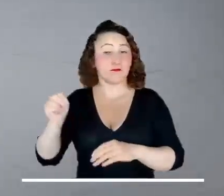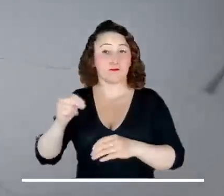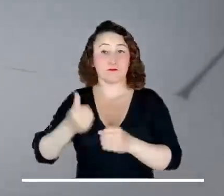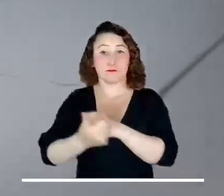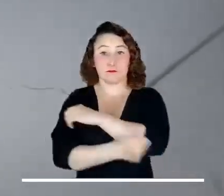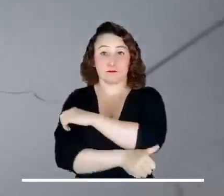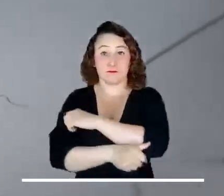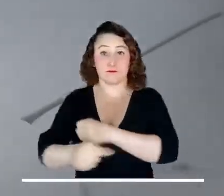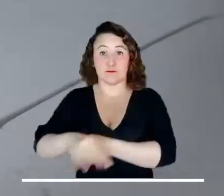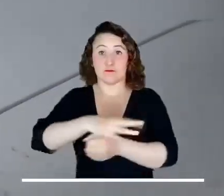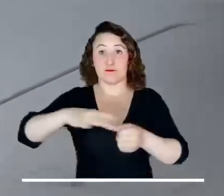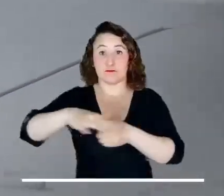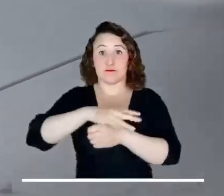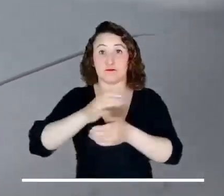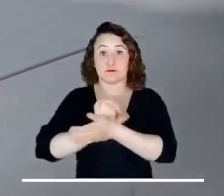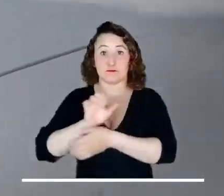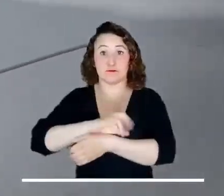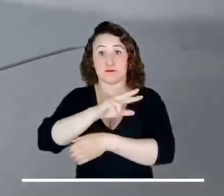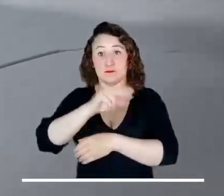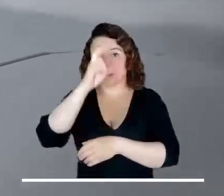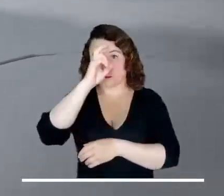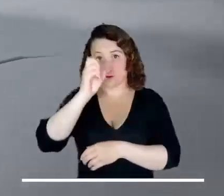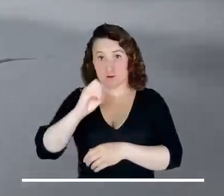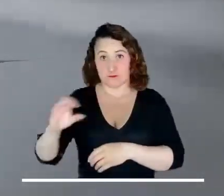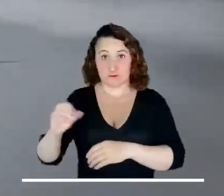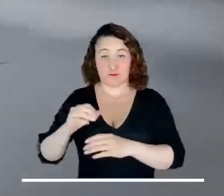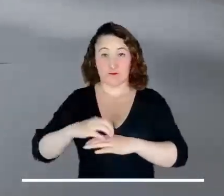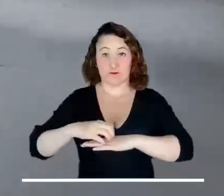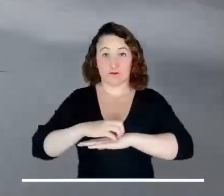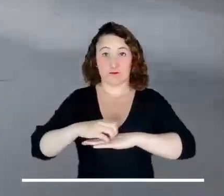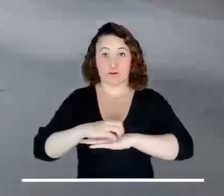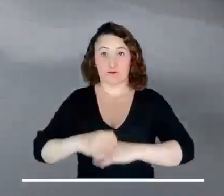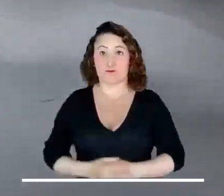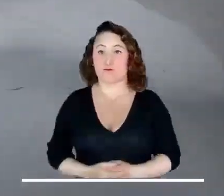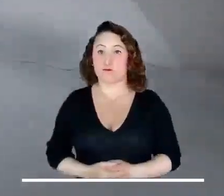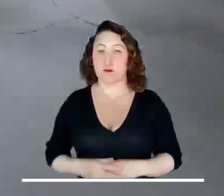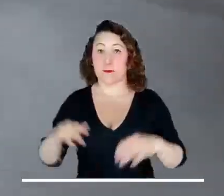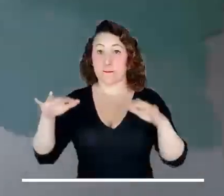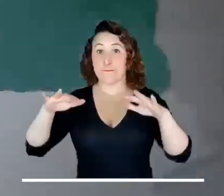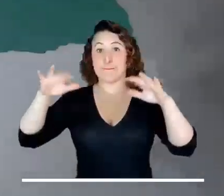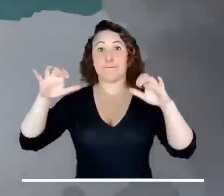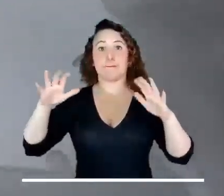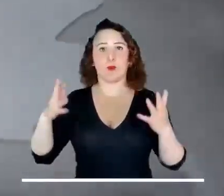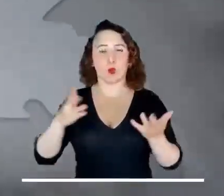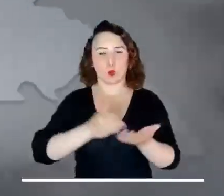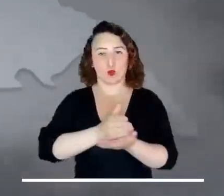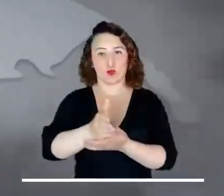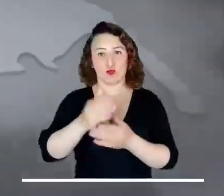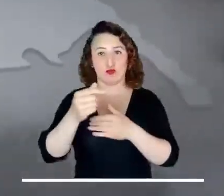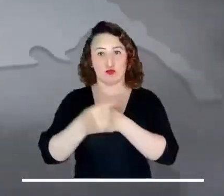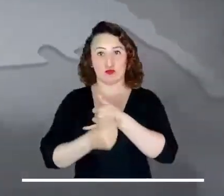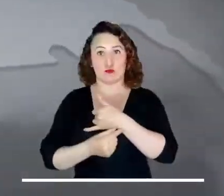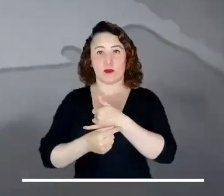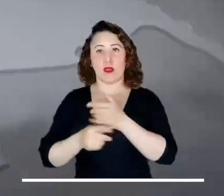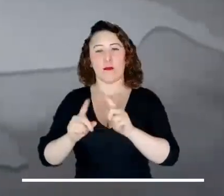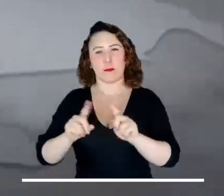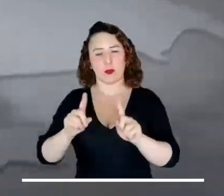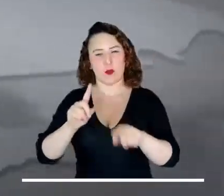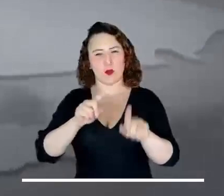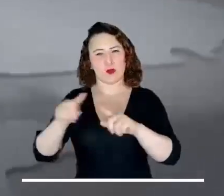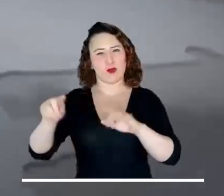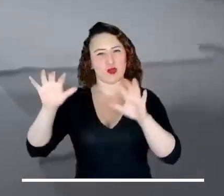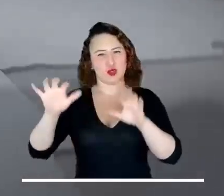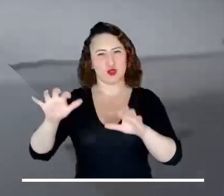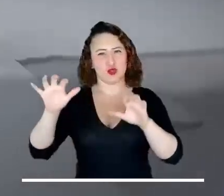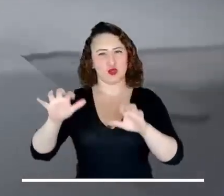Boyacá, Cundinamarca, Eje Cafetero y Norte y Occidente de Tolima. El tiempo seco se mantendrá estable en el Pacífico, sin